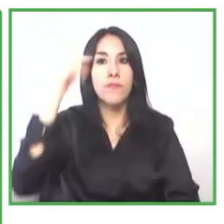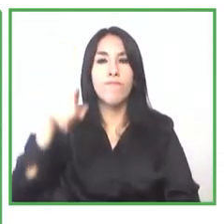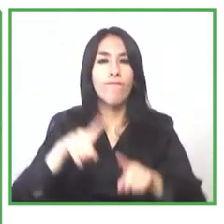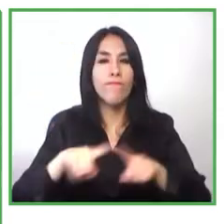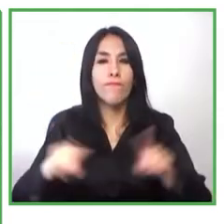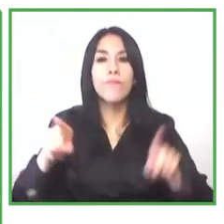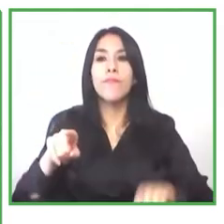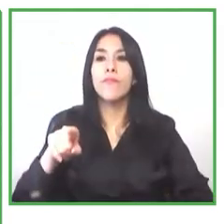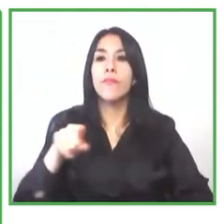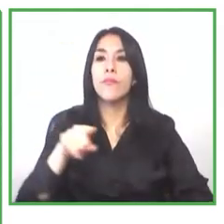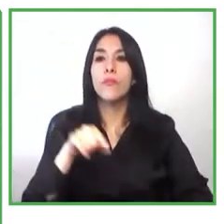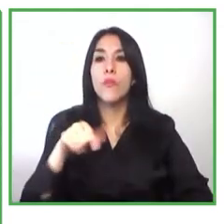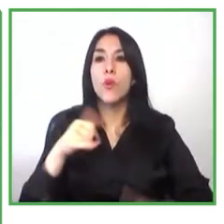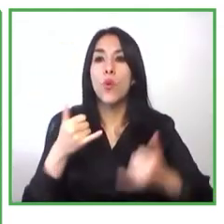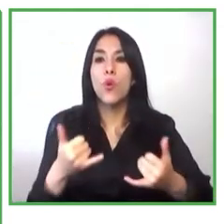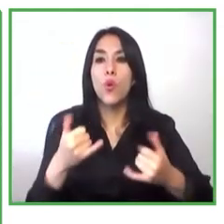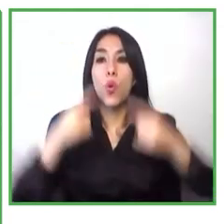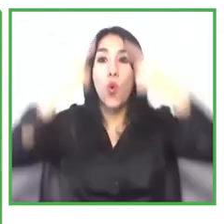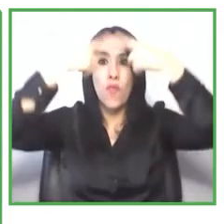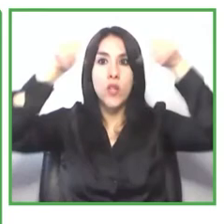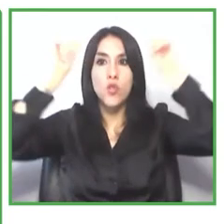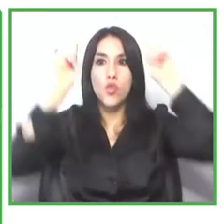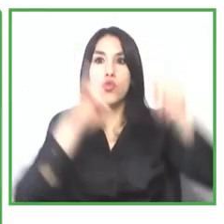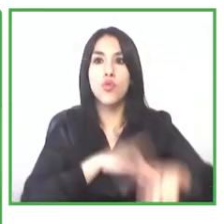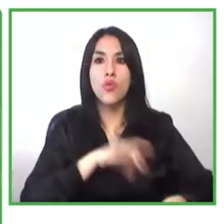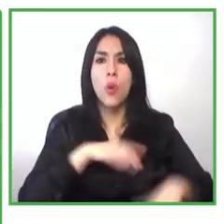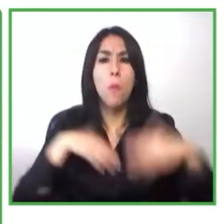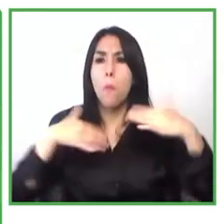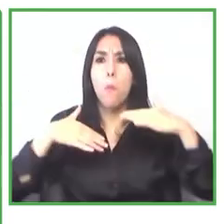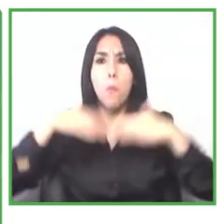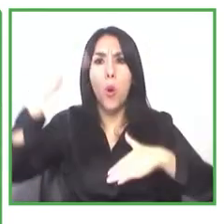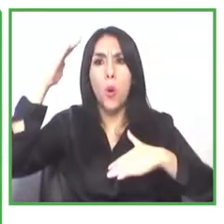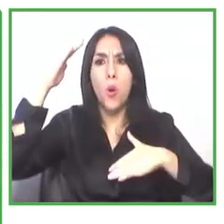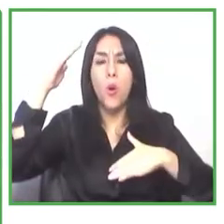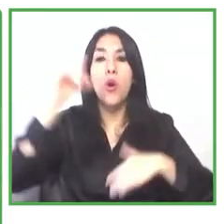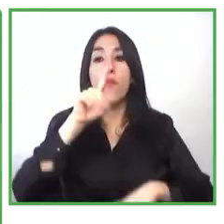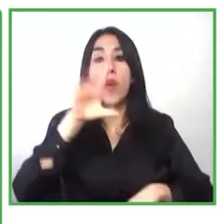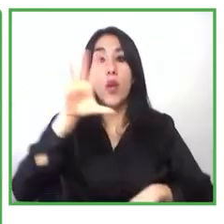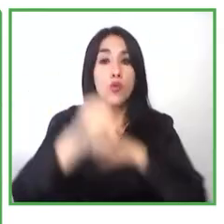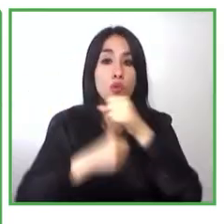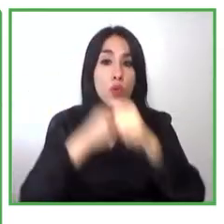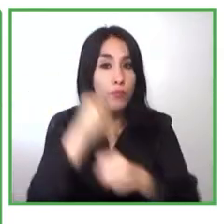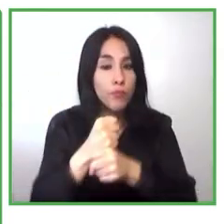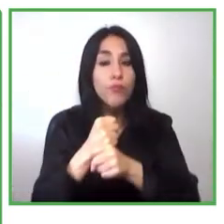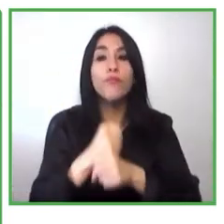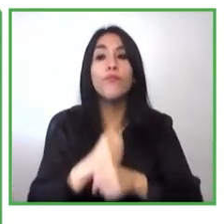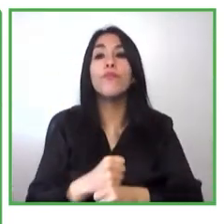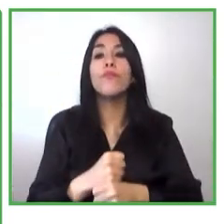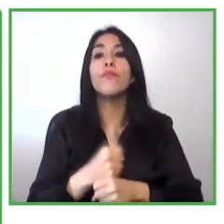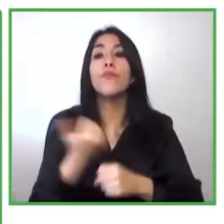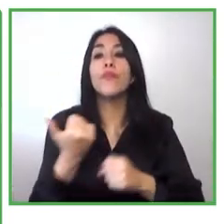integración a ecosistemas y programas de emprendimiento e innovación gestión de proyectos y vinculaciones